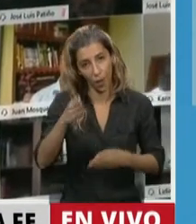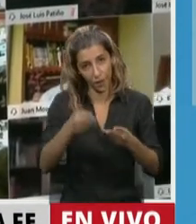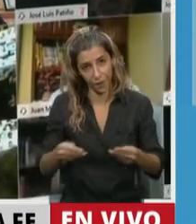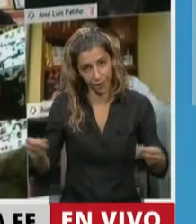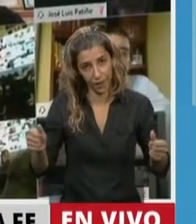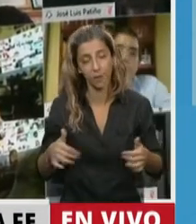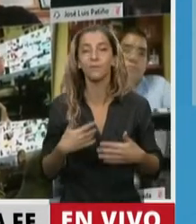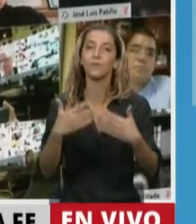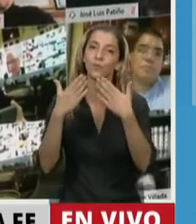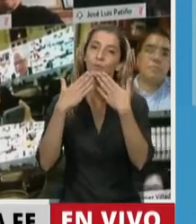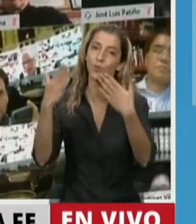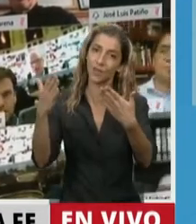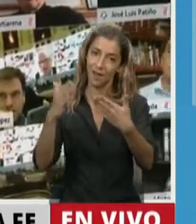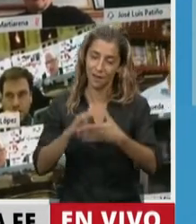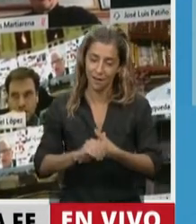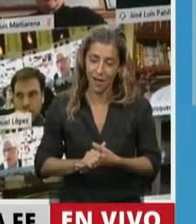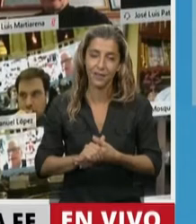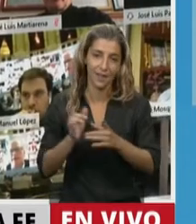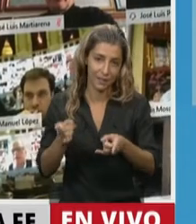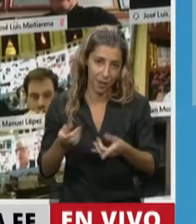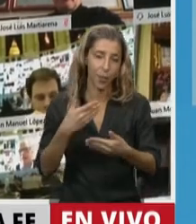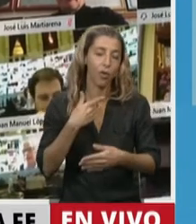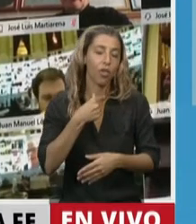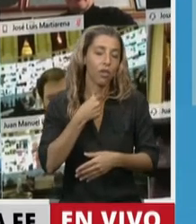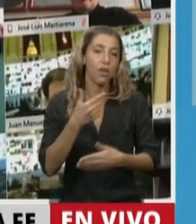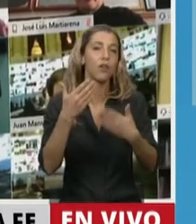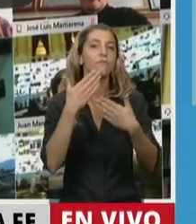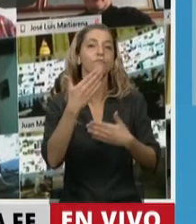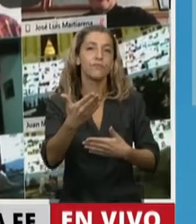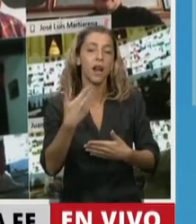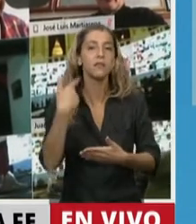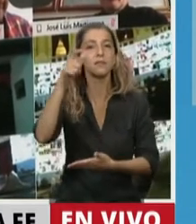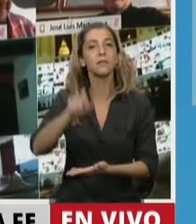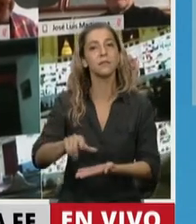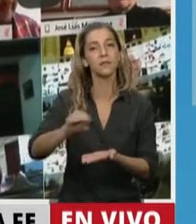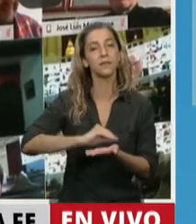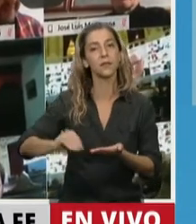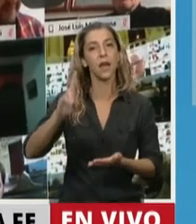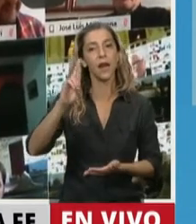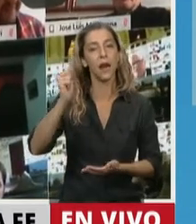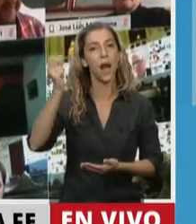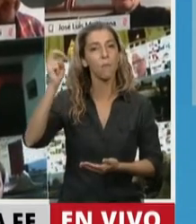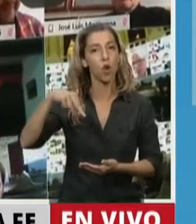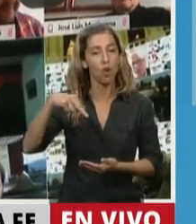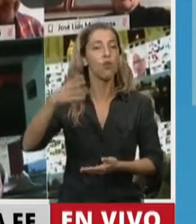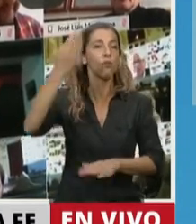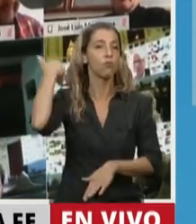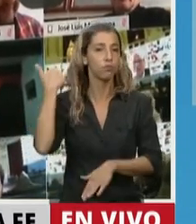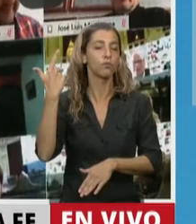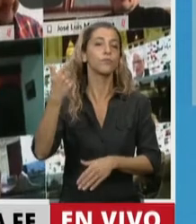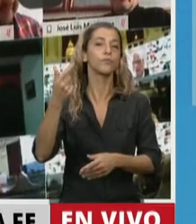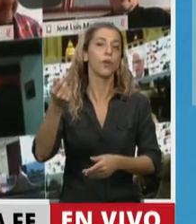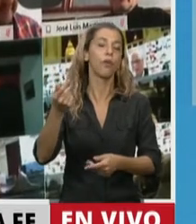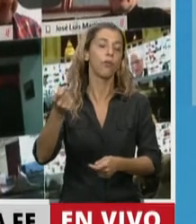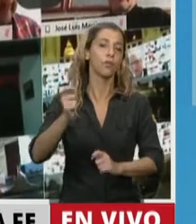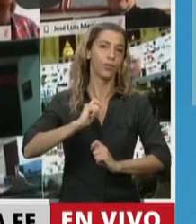su gesto. Quiero finalizar agradeciéndolo al diputado Ramón que me ha permitido, me ha cedido el espacio para